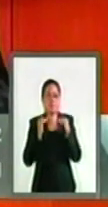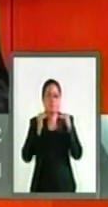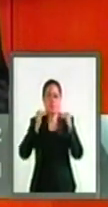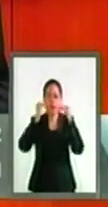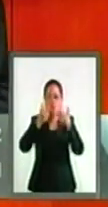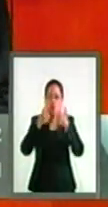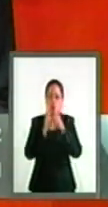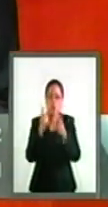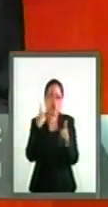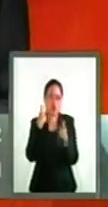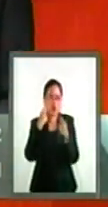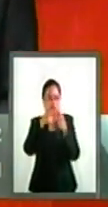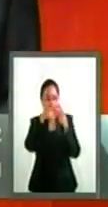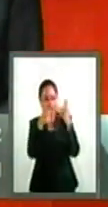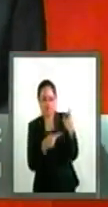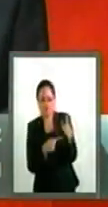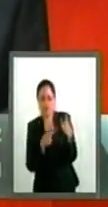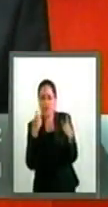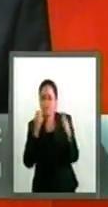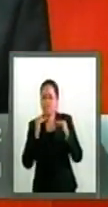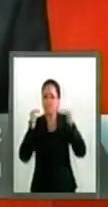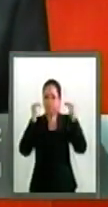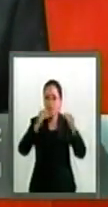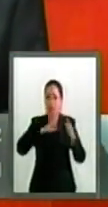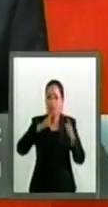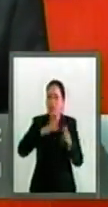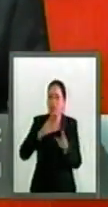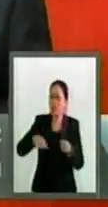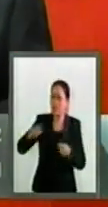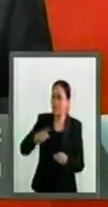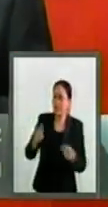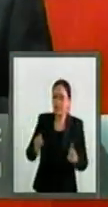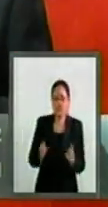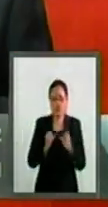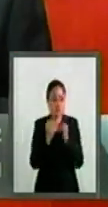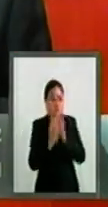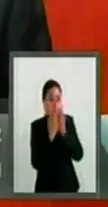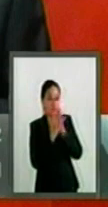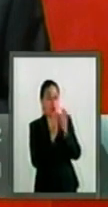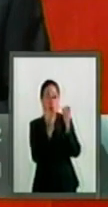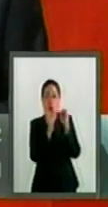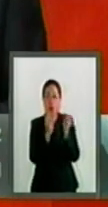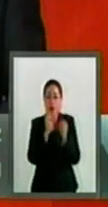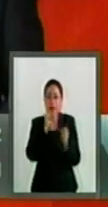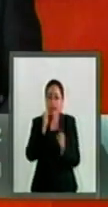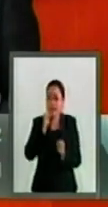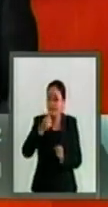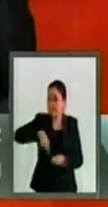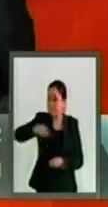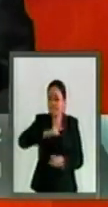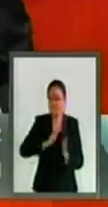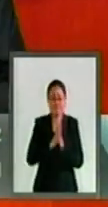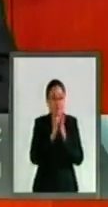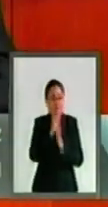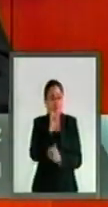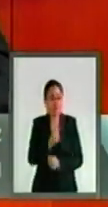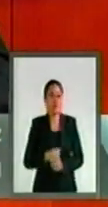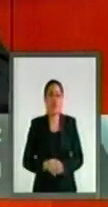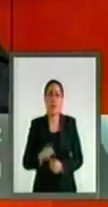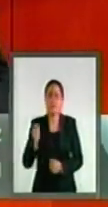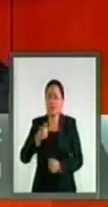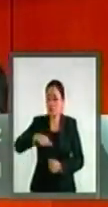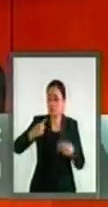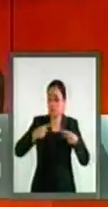partidos signantes al margen de las instituciones del electorado y de sus